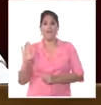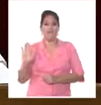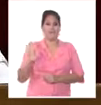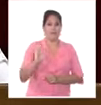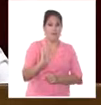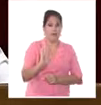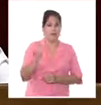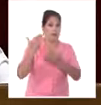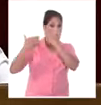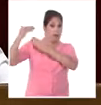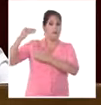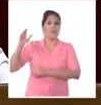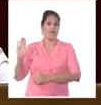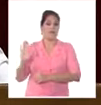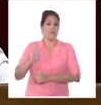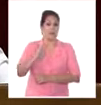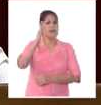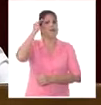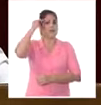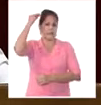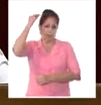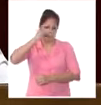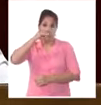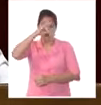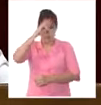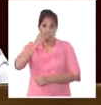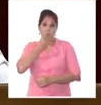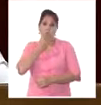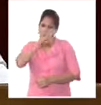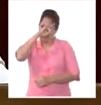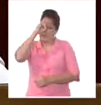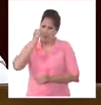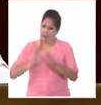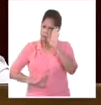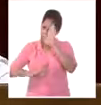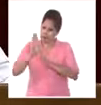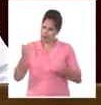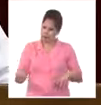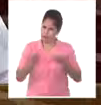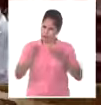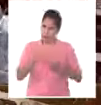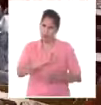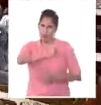y estamos convencidos de que sí se puede y de que sí ganamos la guerra.